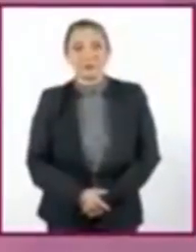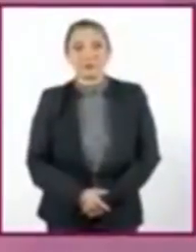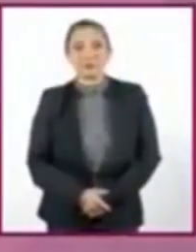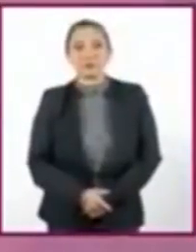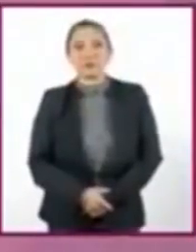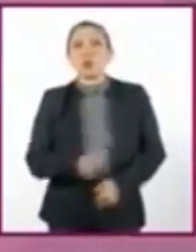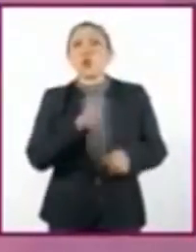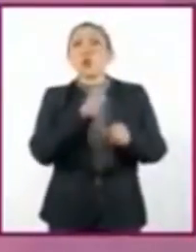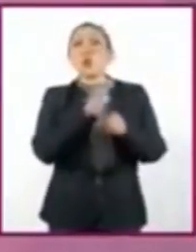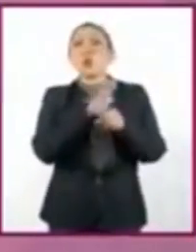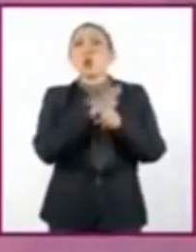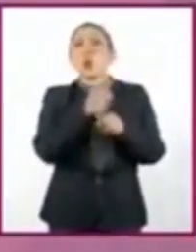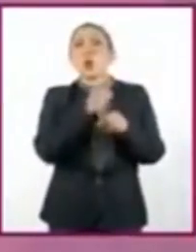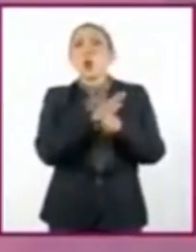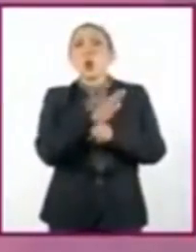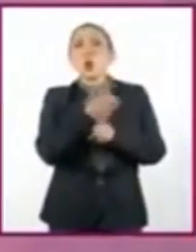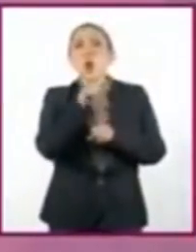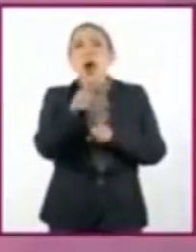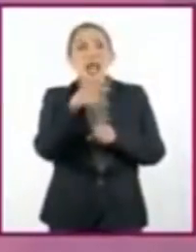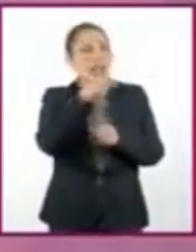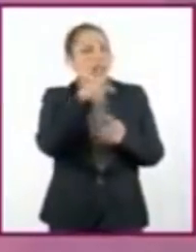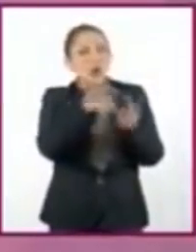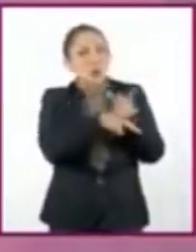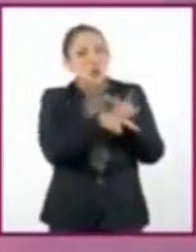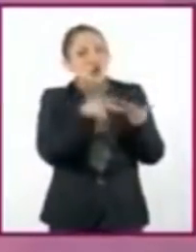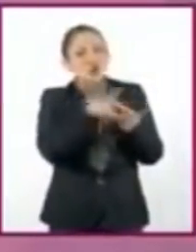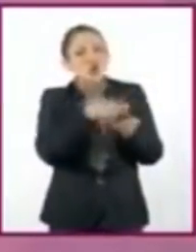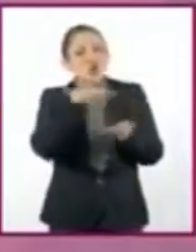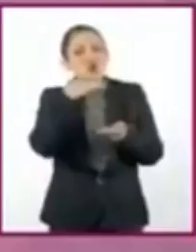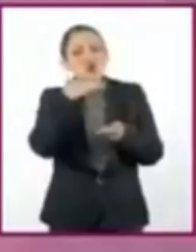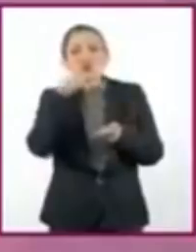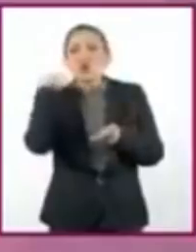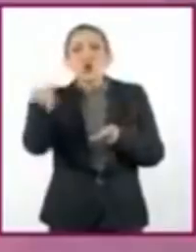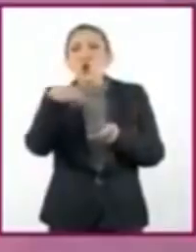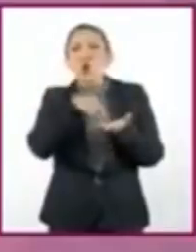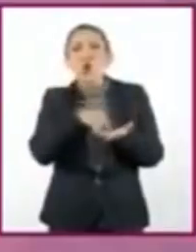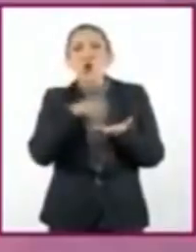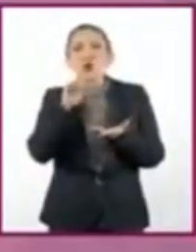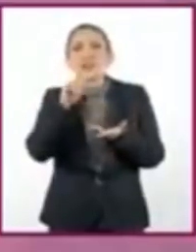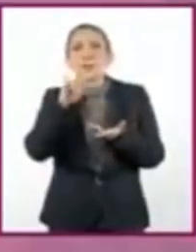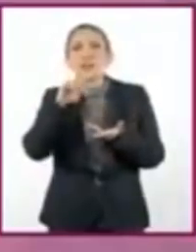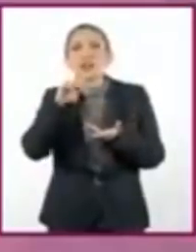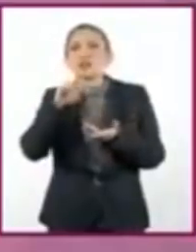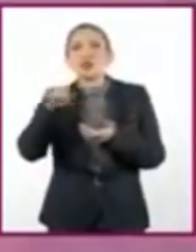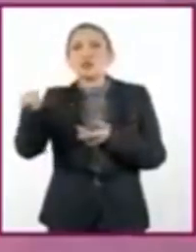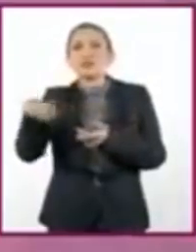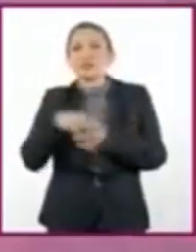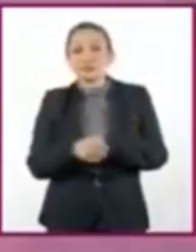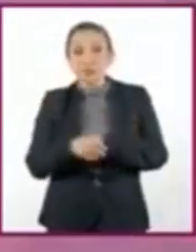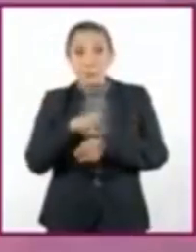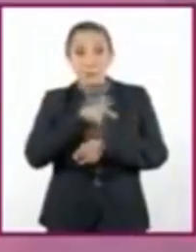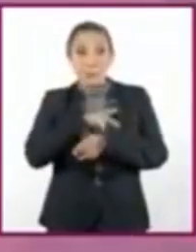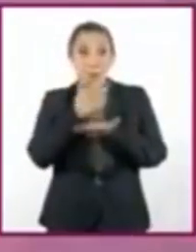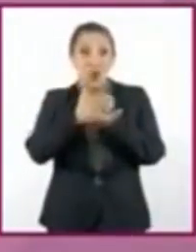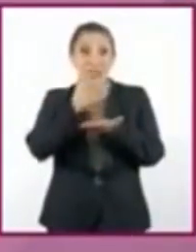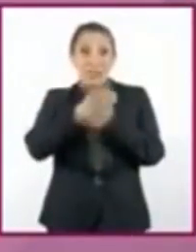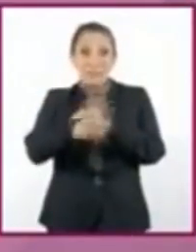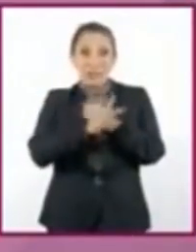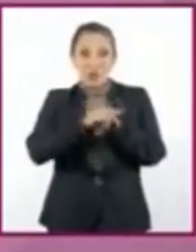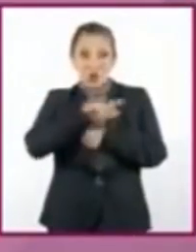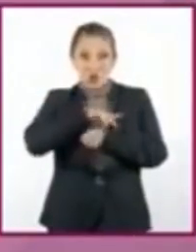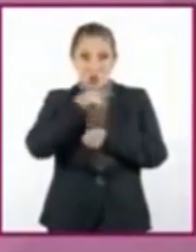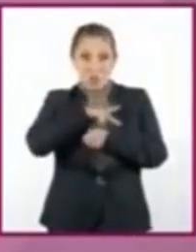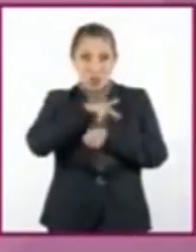¿Cuál es el factor contaminante de esta historia? En el caso de mi historia, es la botella de vidrio.